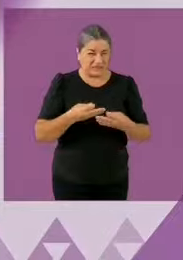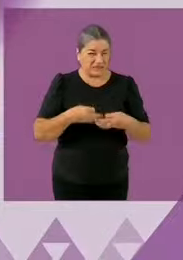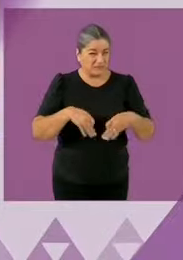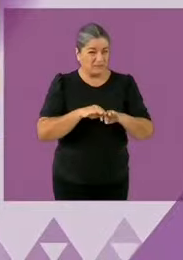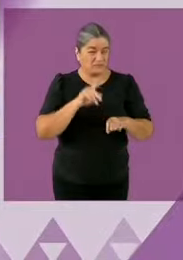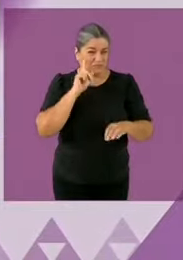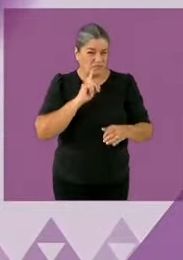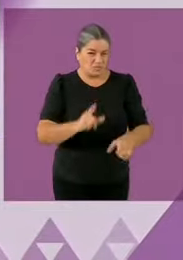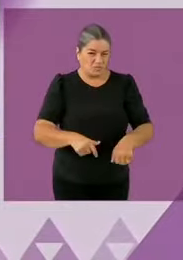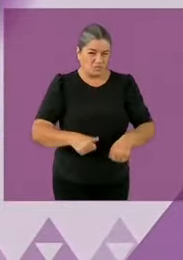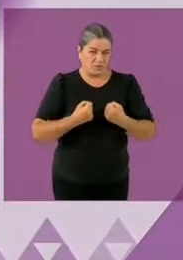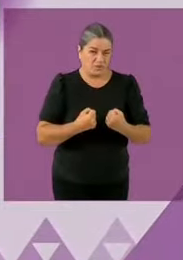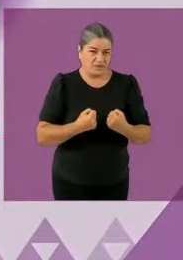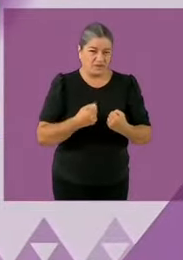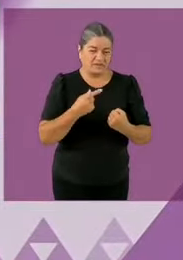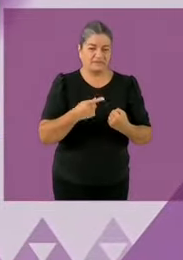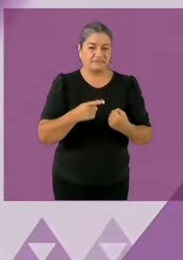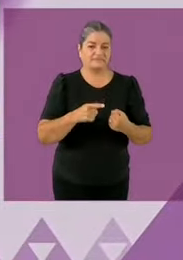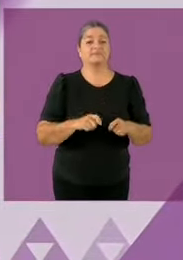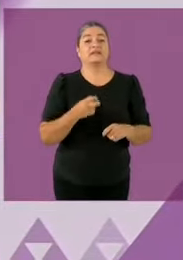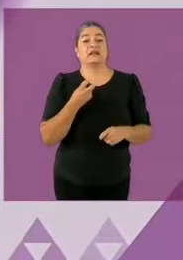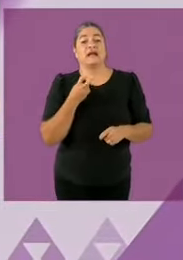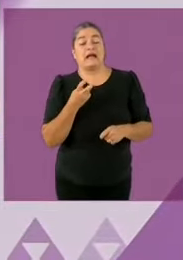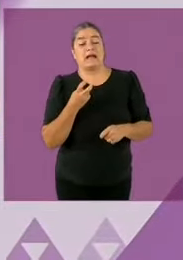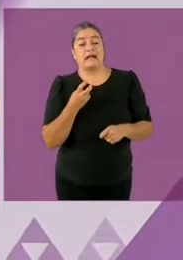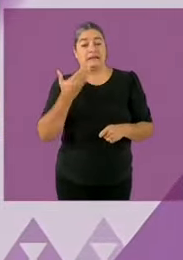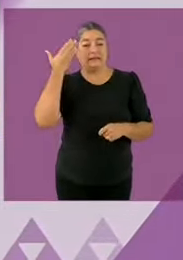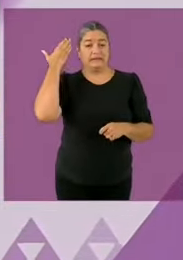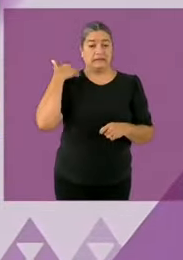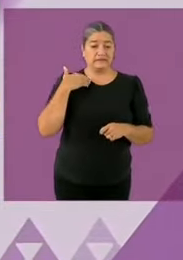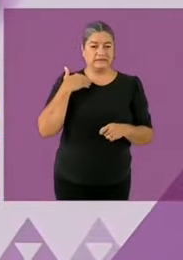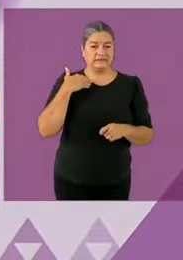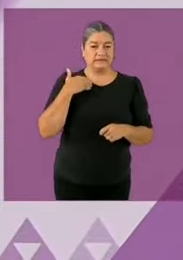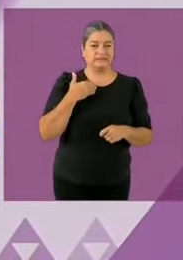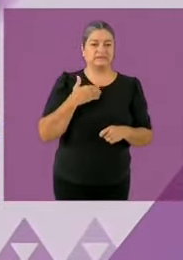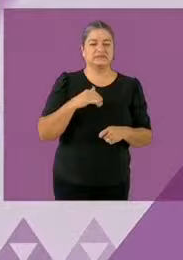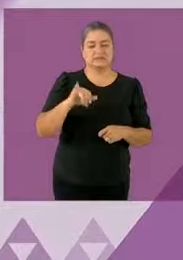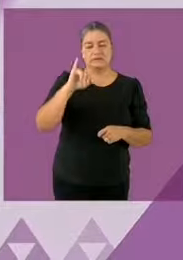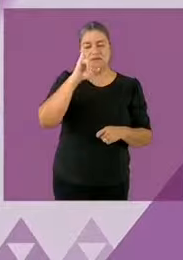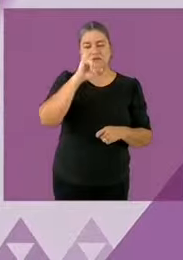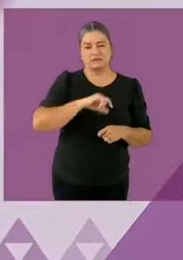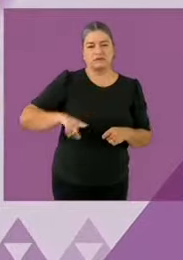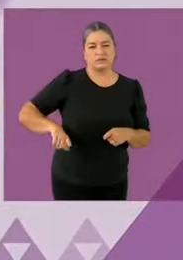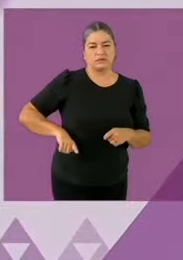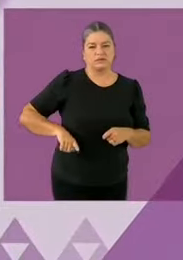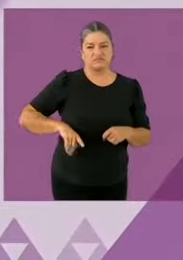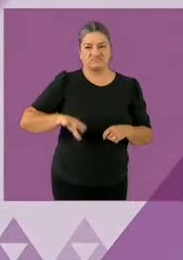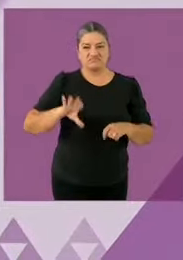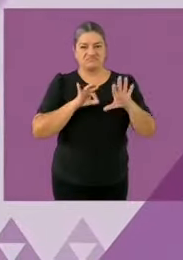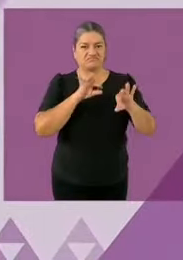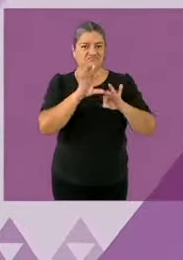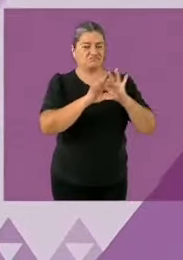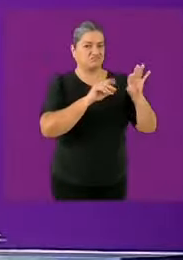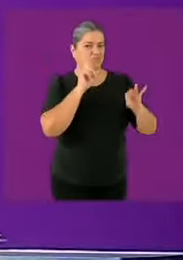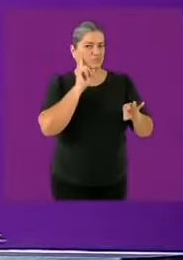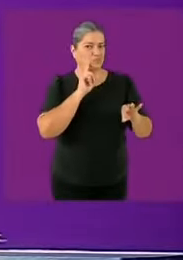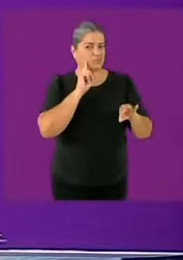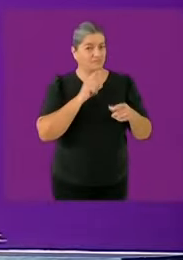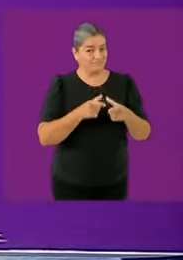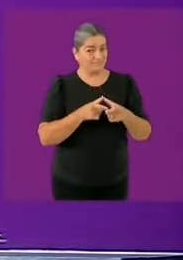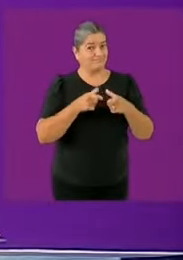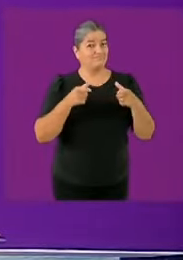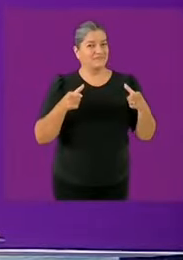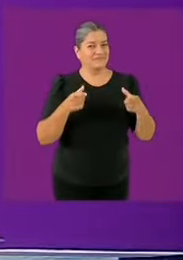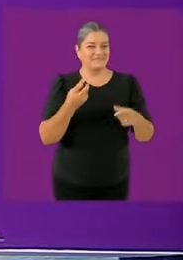había habido lo tuve también en la ciudad de México eso hay que llevarlo a rango de ley gracias candidata quiere decir